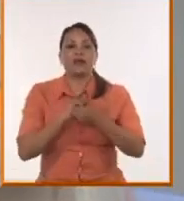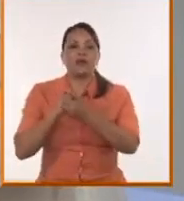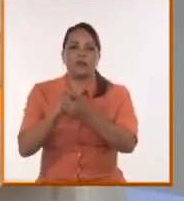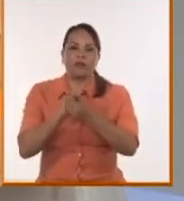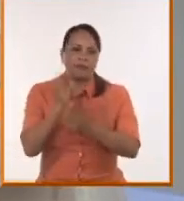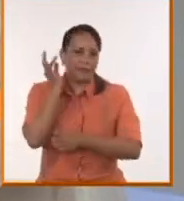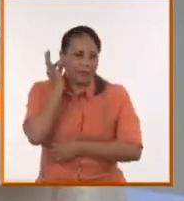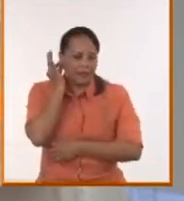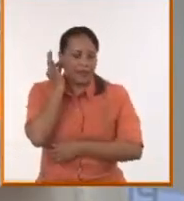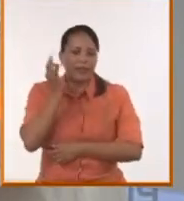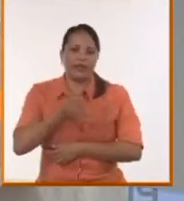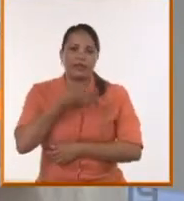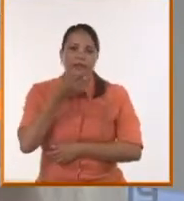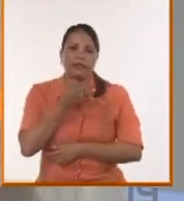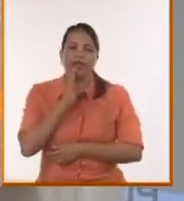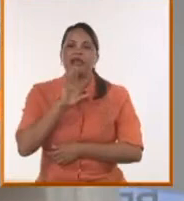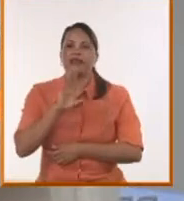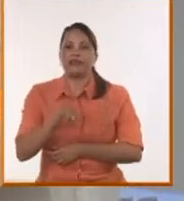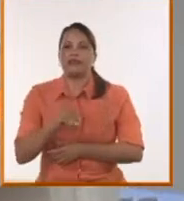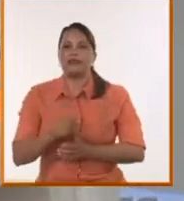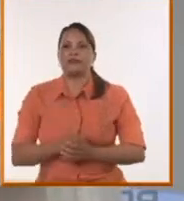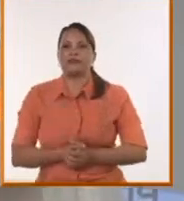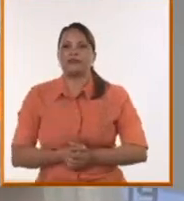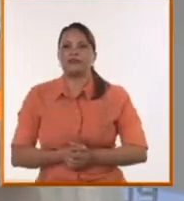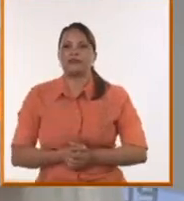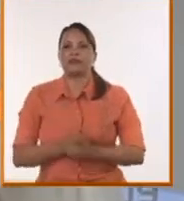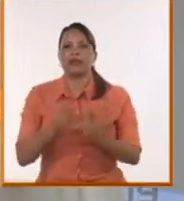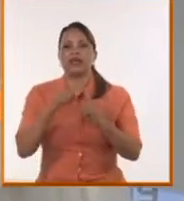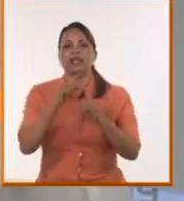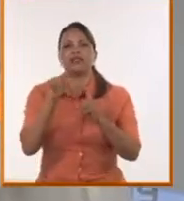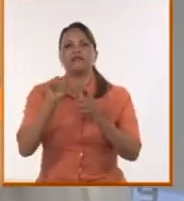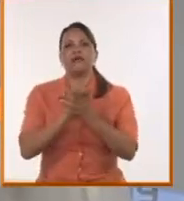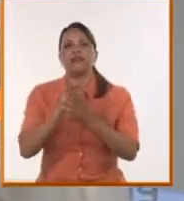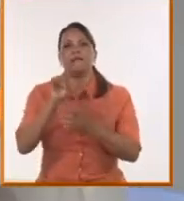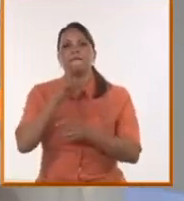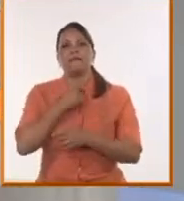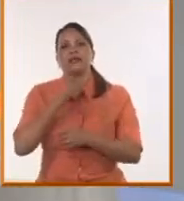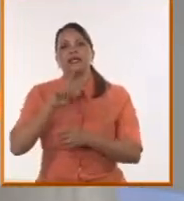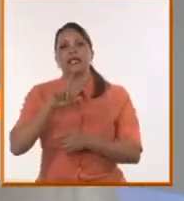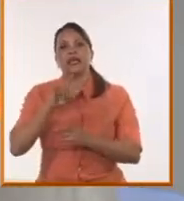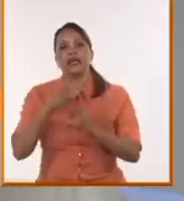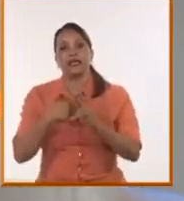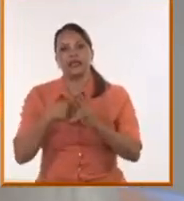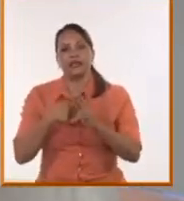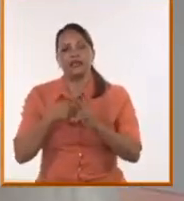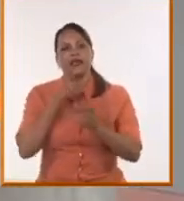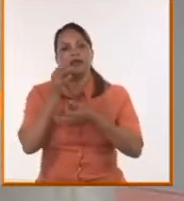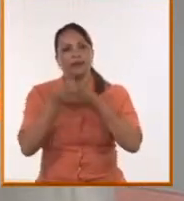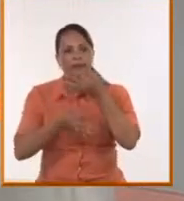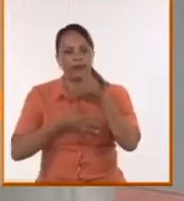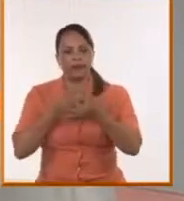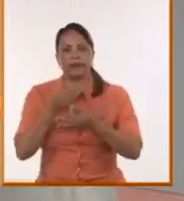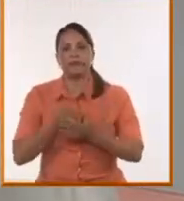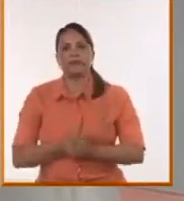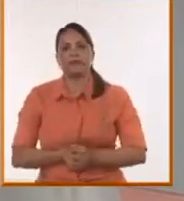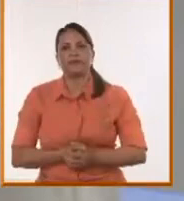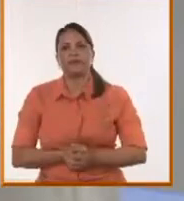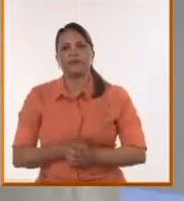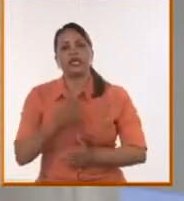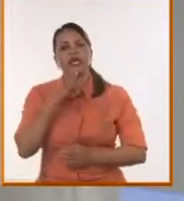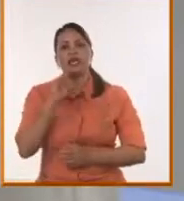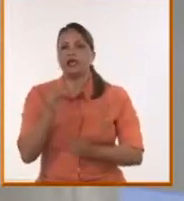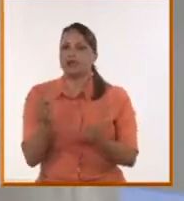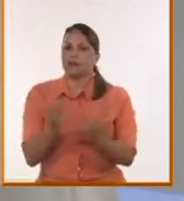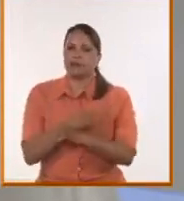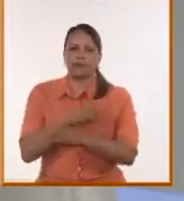Cristina. Ella decía, frente al tema de mi ley, la crítica de la izquierda hacia la derechización del pueblo. Y Cristina lo decía con absoluta